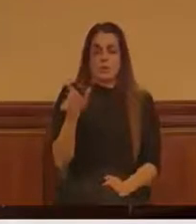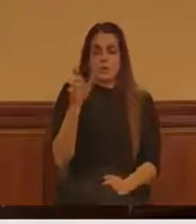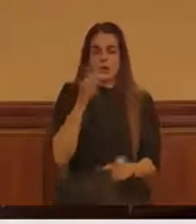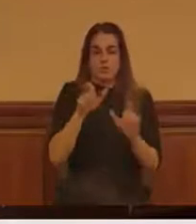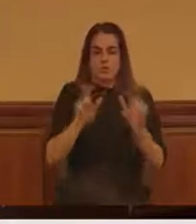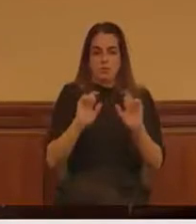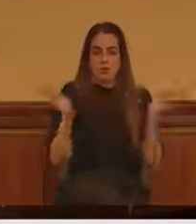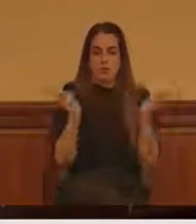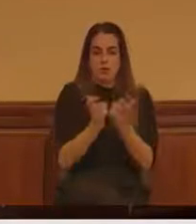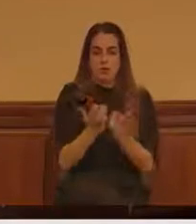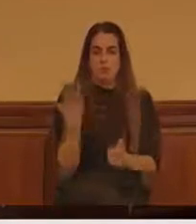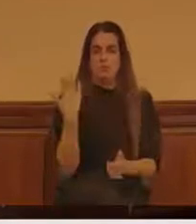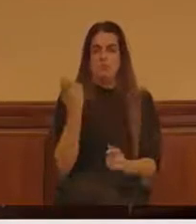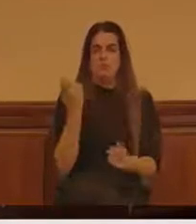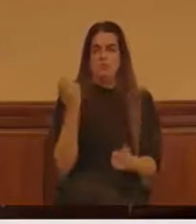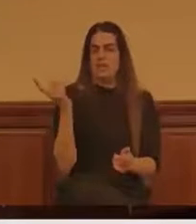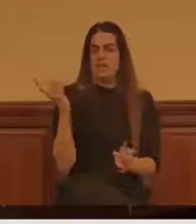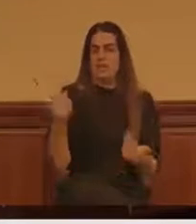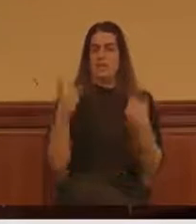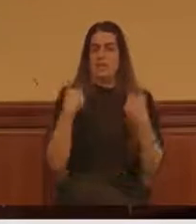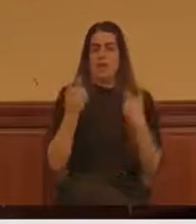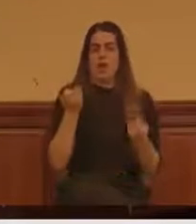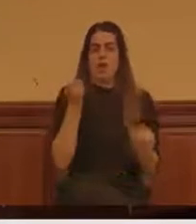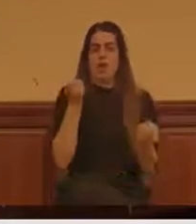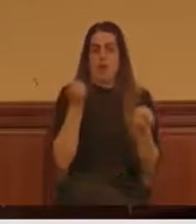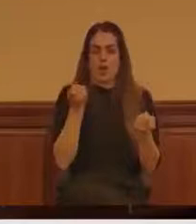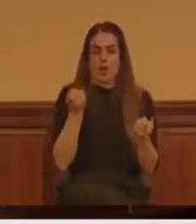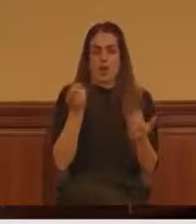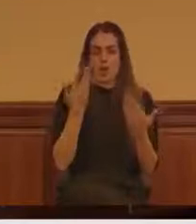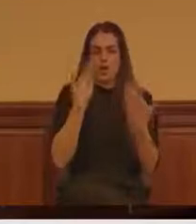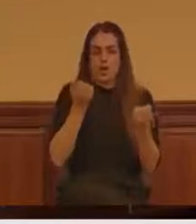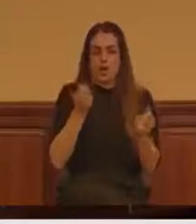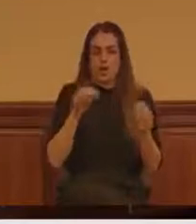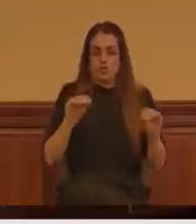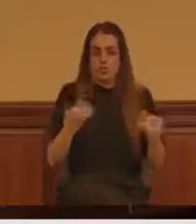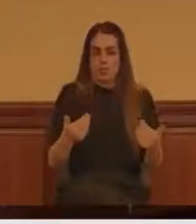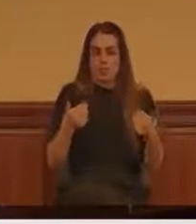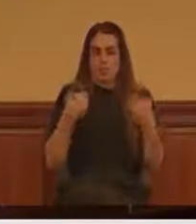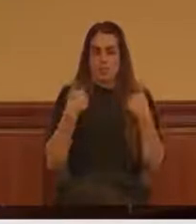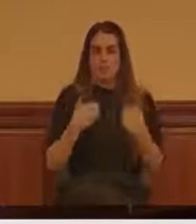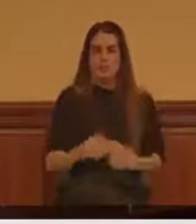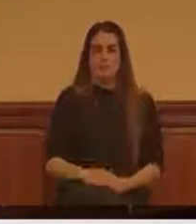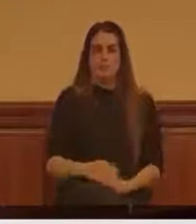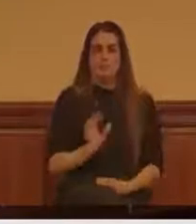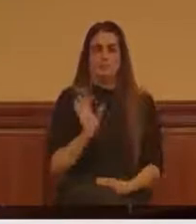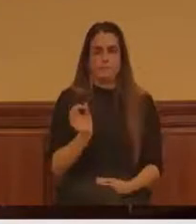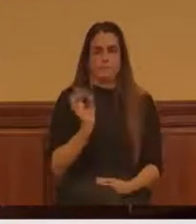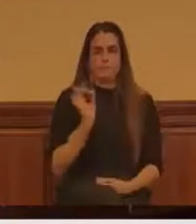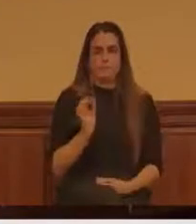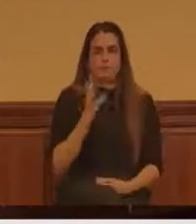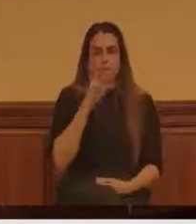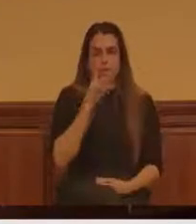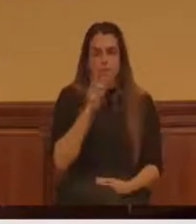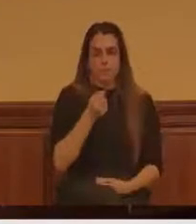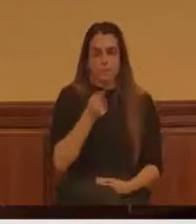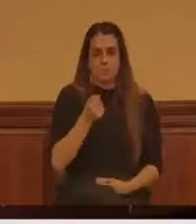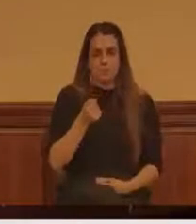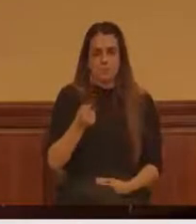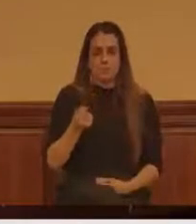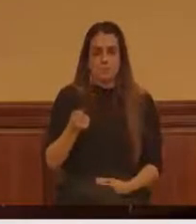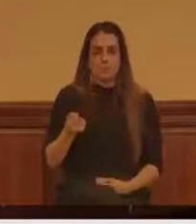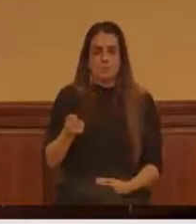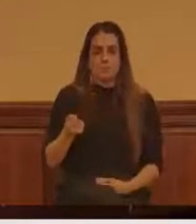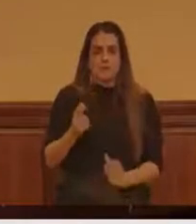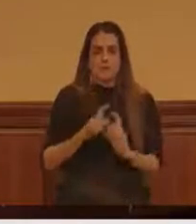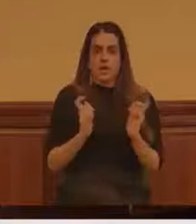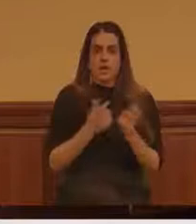fechas era la coordinadora de sanidad y de verdad que me contuve en la reunión, pero después,